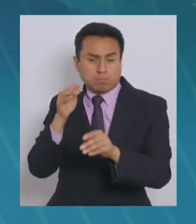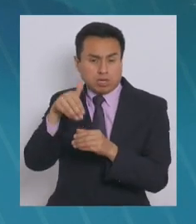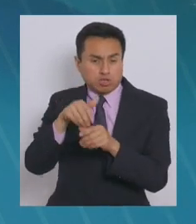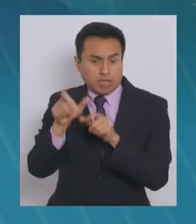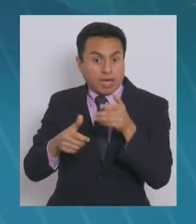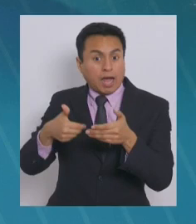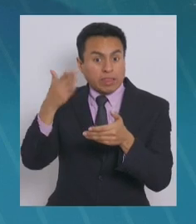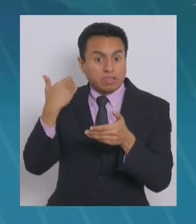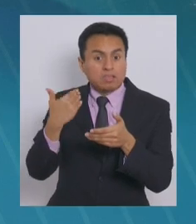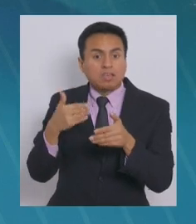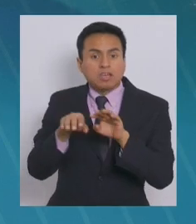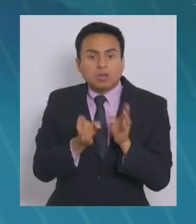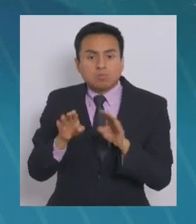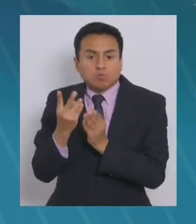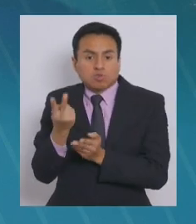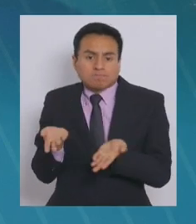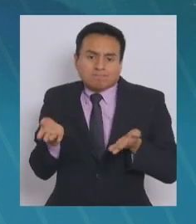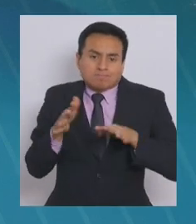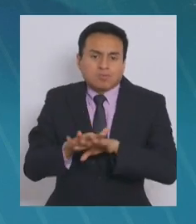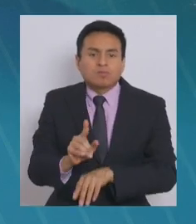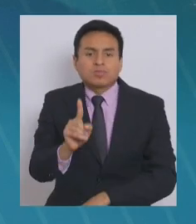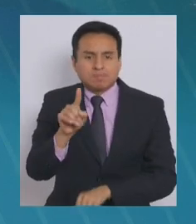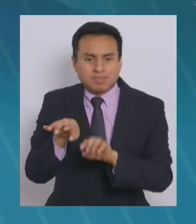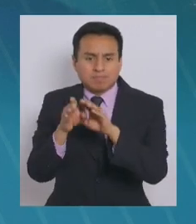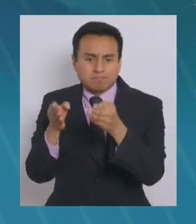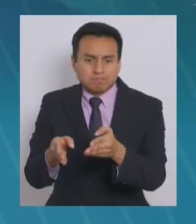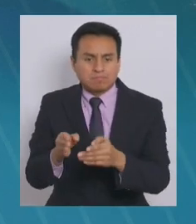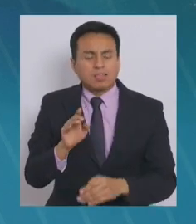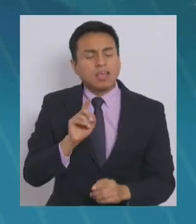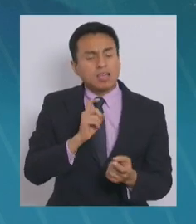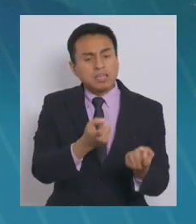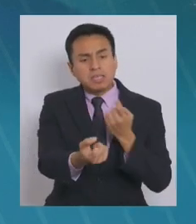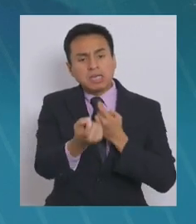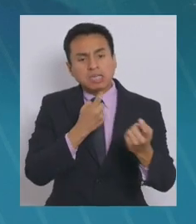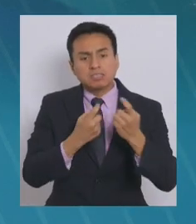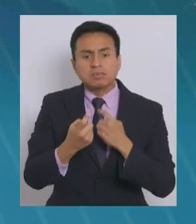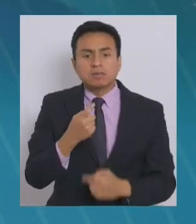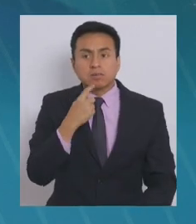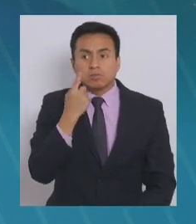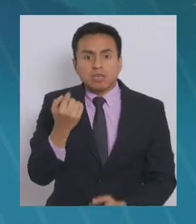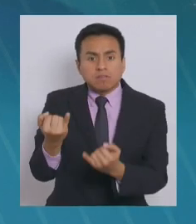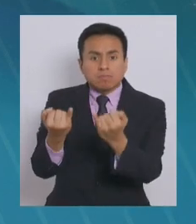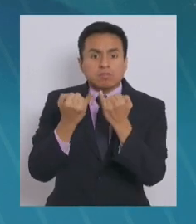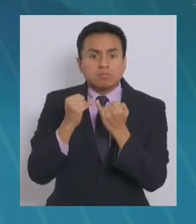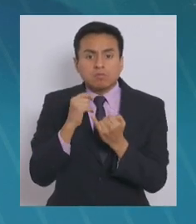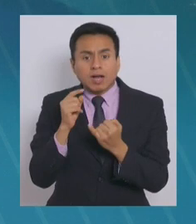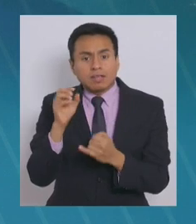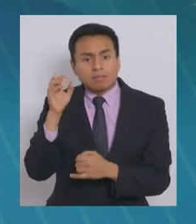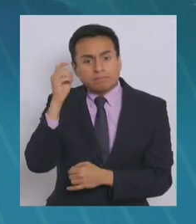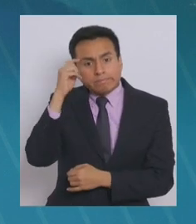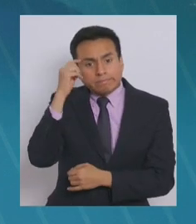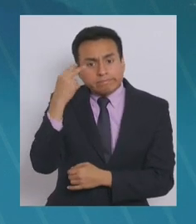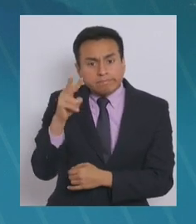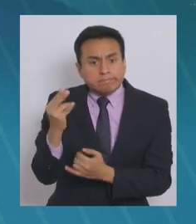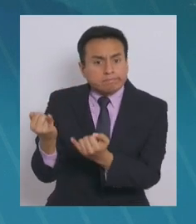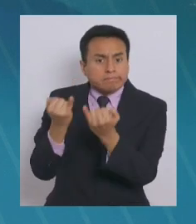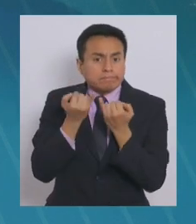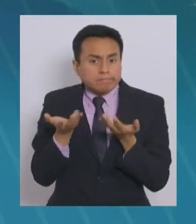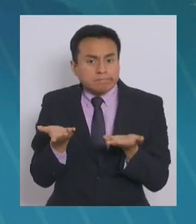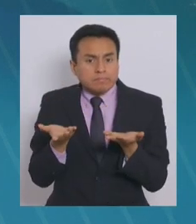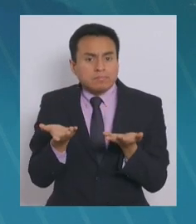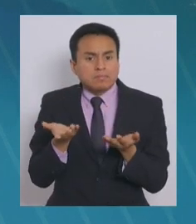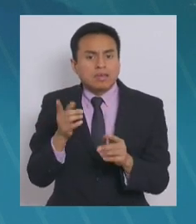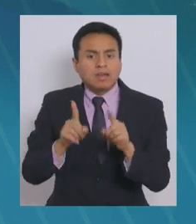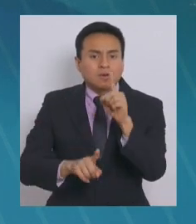de personas que votaban se fusionaron de a dos mesas. Y sobre aquellas críticas, bueno, me gustaría saber cuál es la información que esas personas tienen. Quizá no son